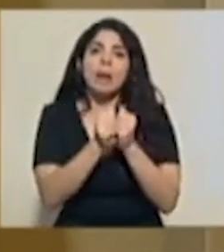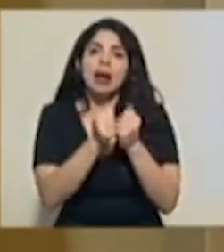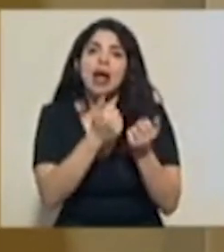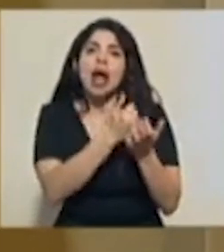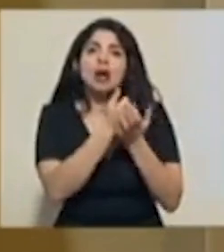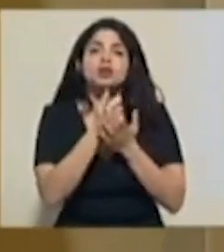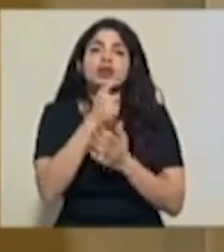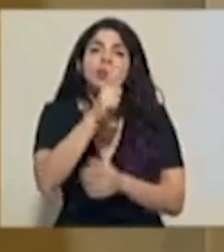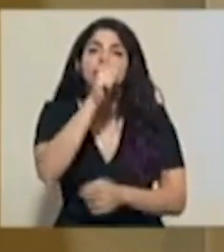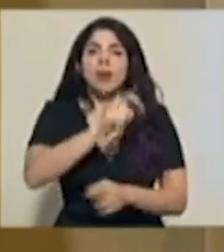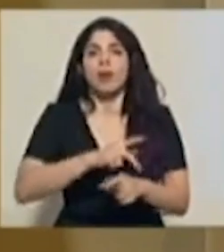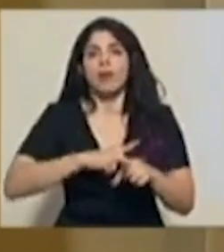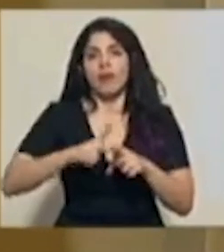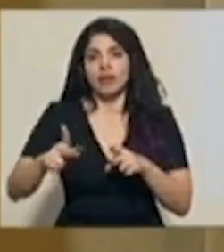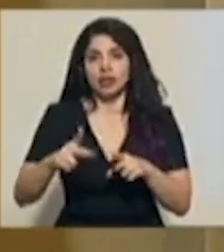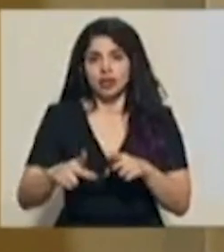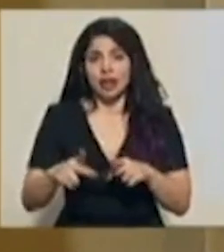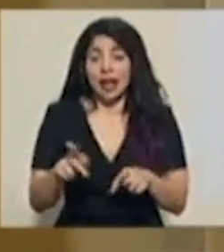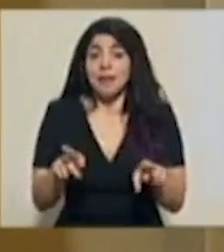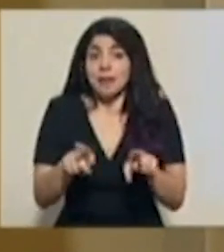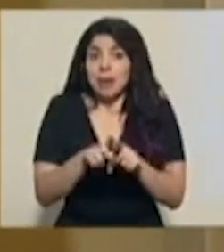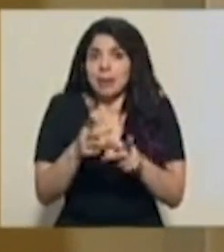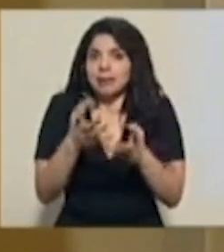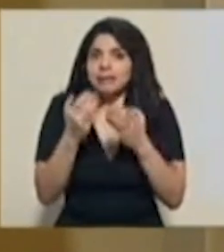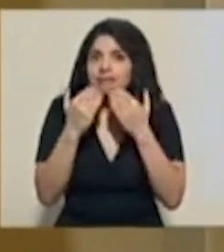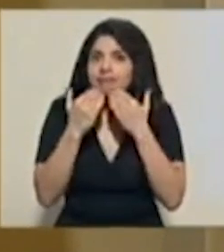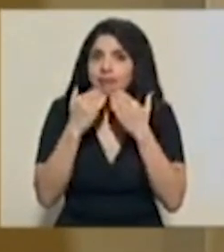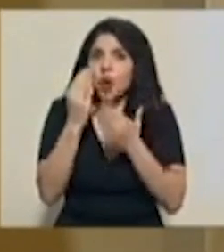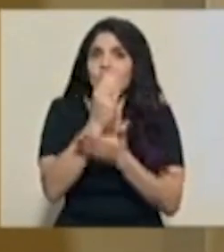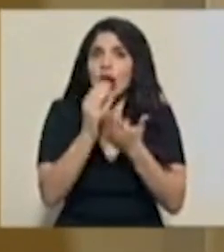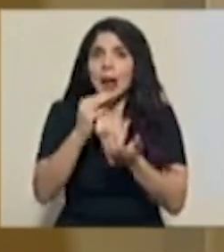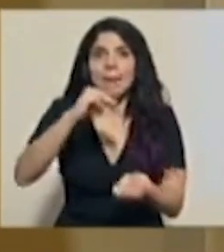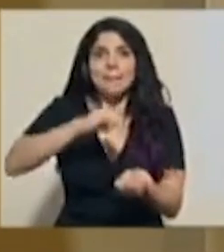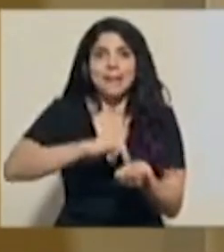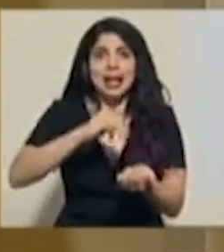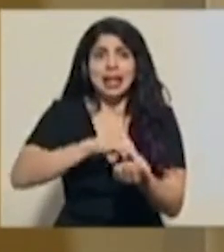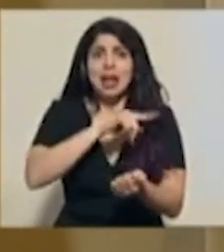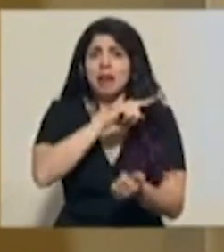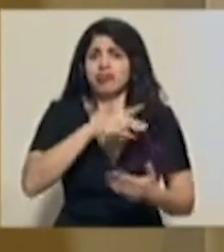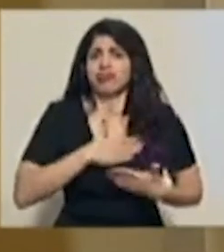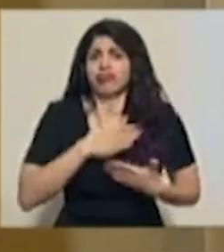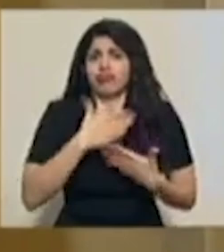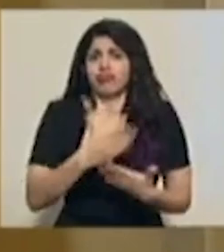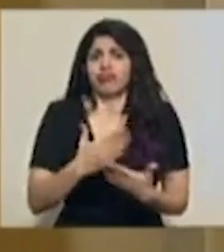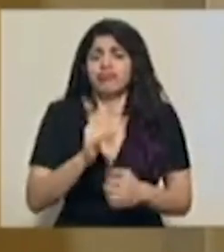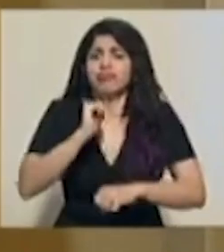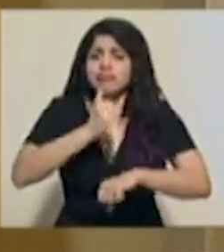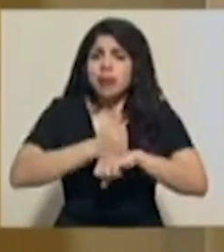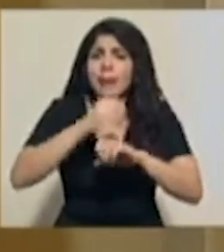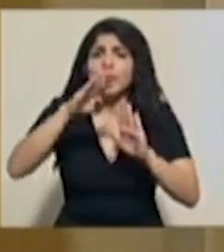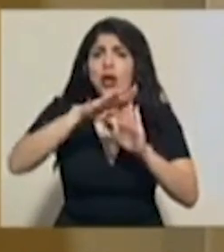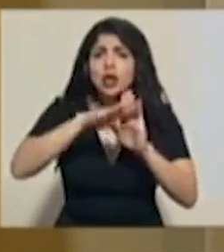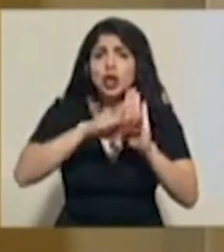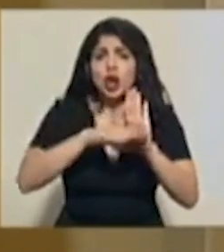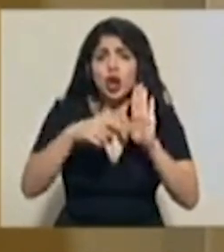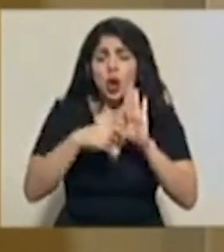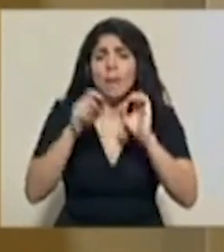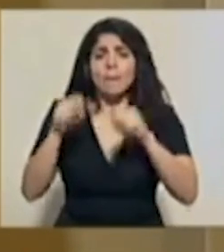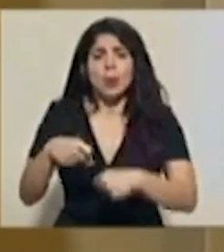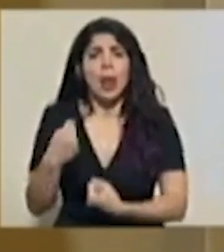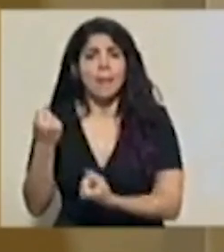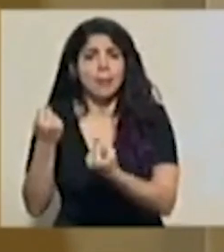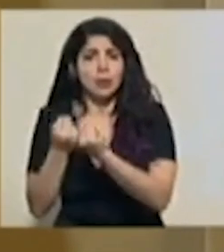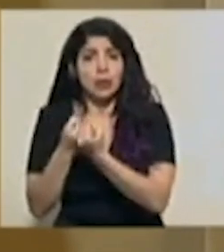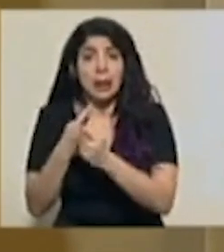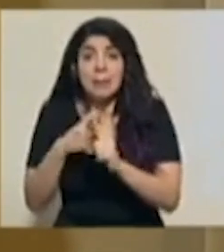un profesional. Que en el caso, también quiero agradecer, del Colegio de Médicos ha sido dispuesto un protocolo para que puedan acompañarnos. Pero si